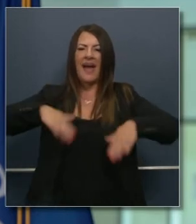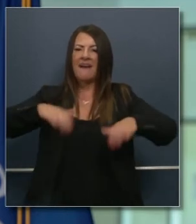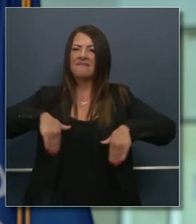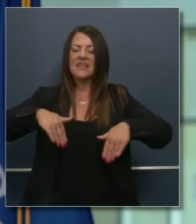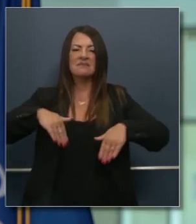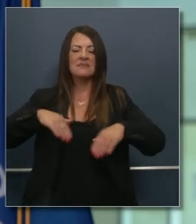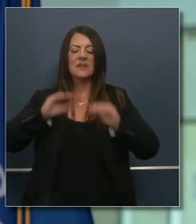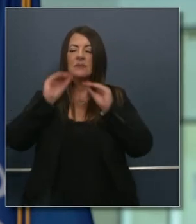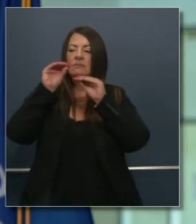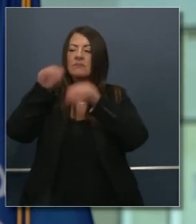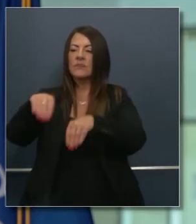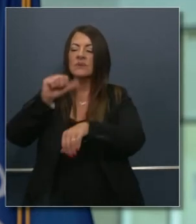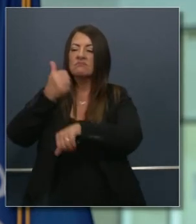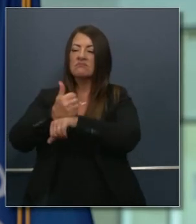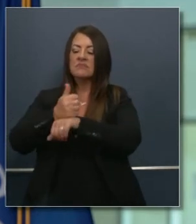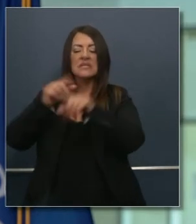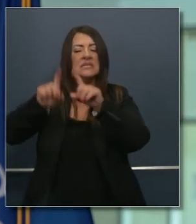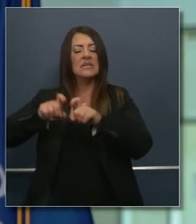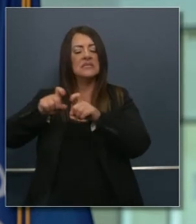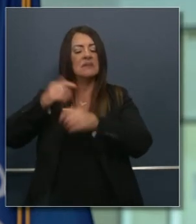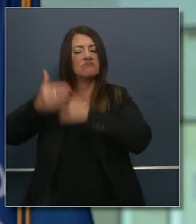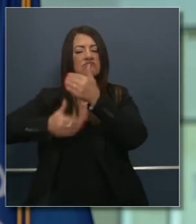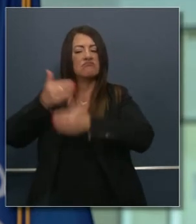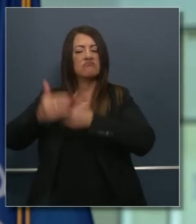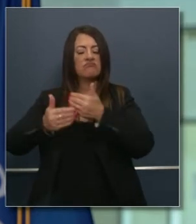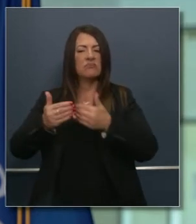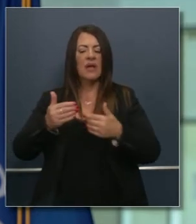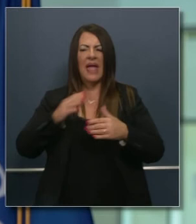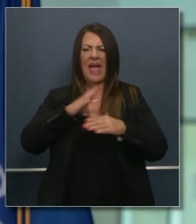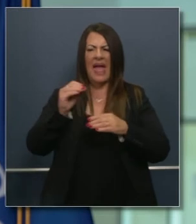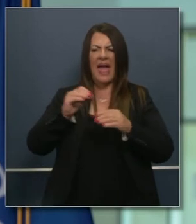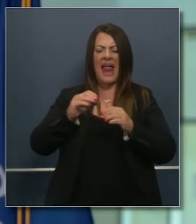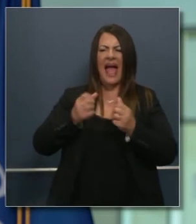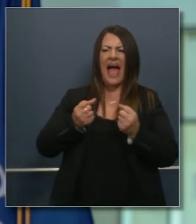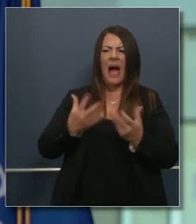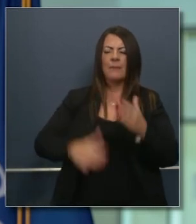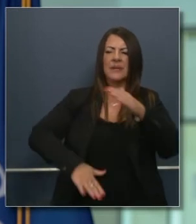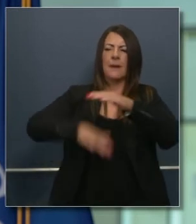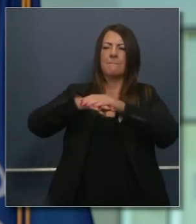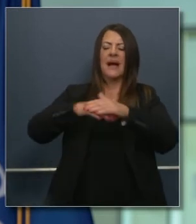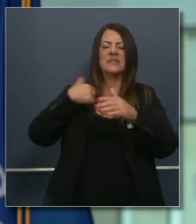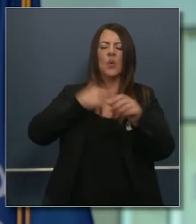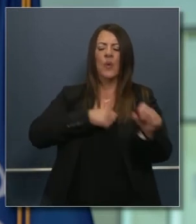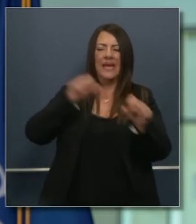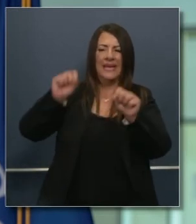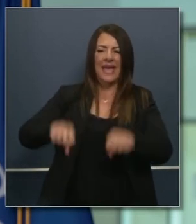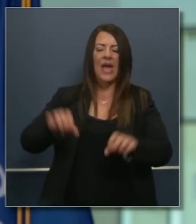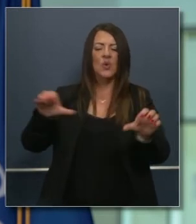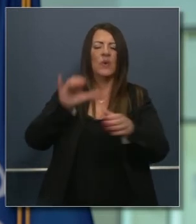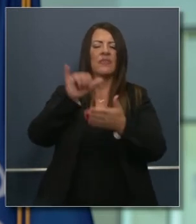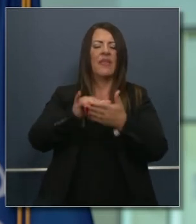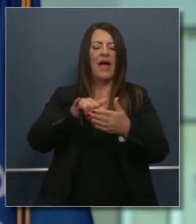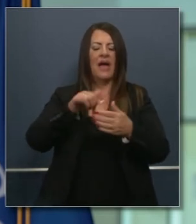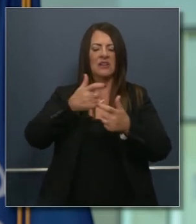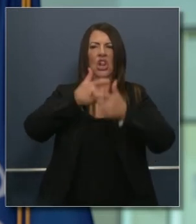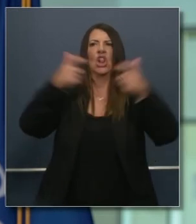hemos hecho las pruebas y no hemos puesto los protocolos a prueba como es necesario